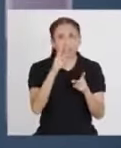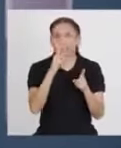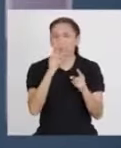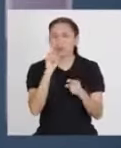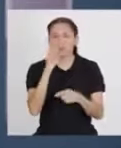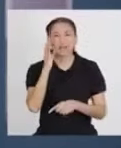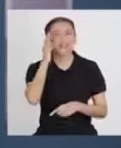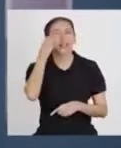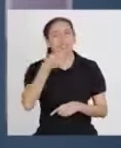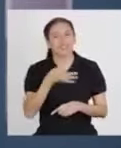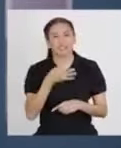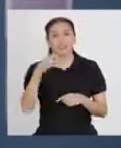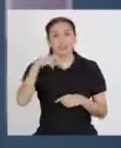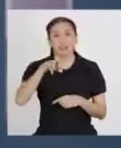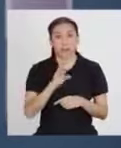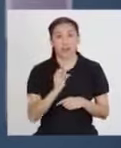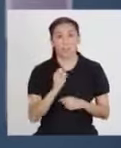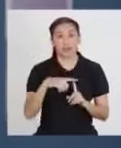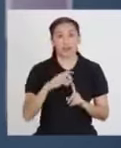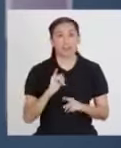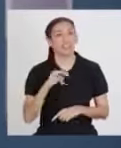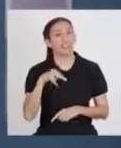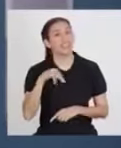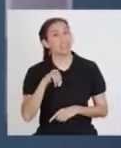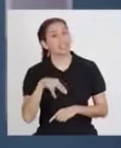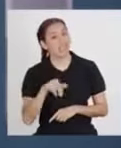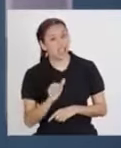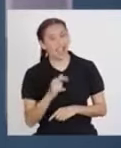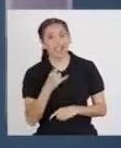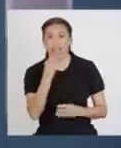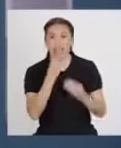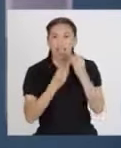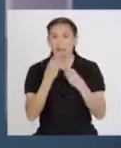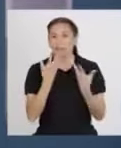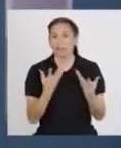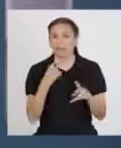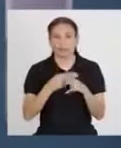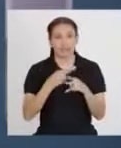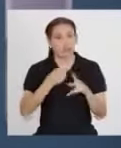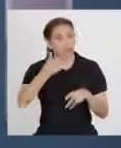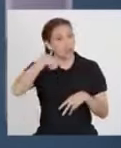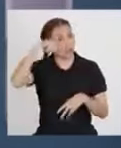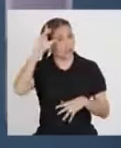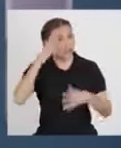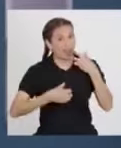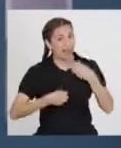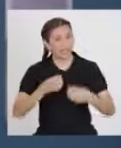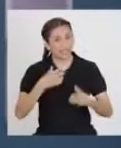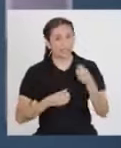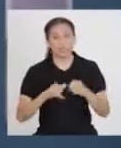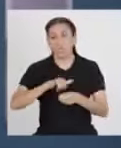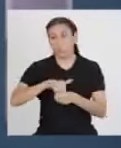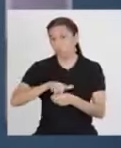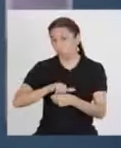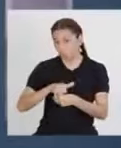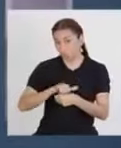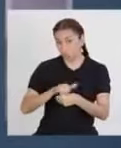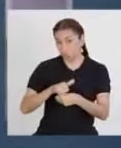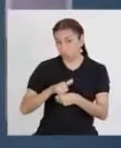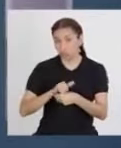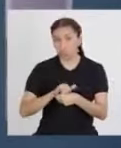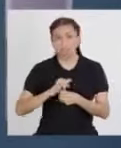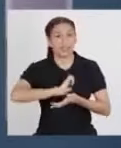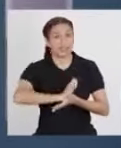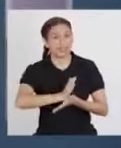una rica fuente de proteínas en alimentos como la leche, el yogur,